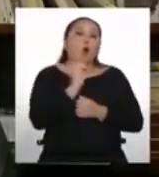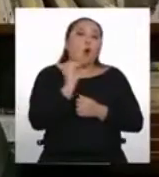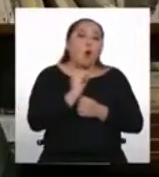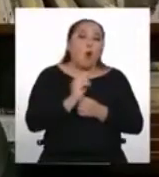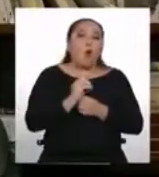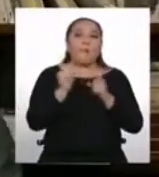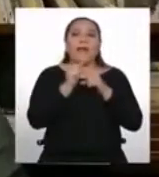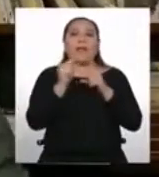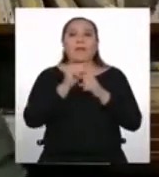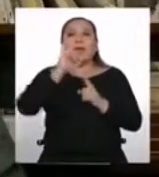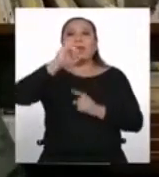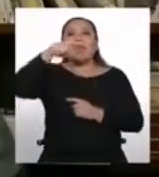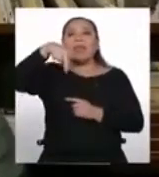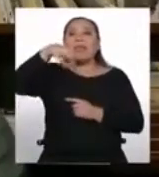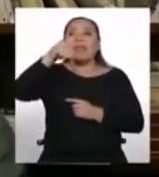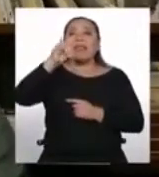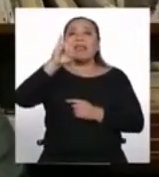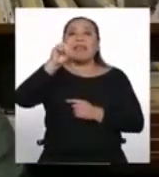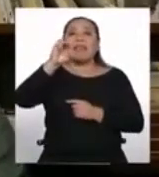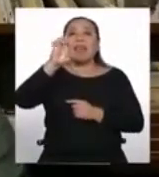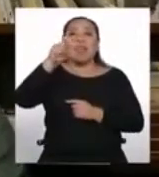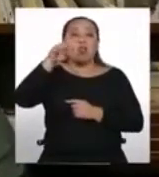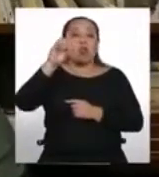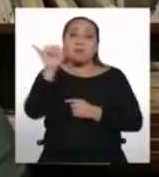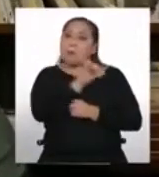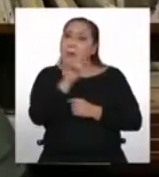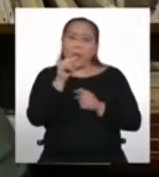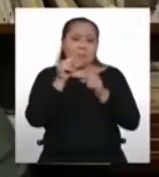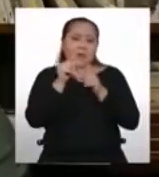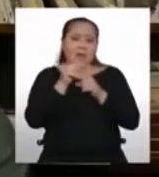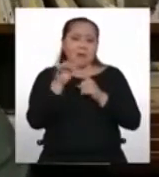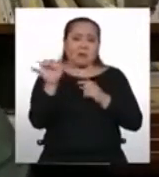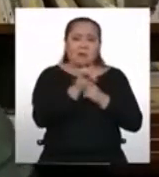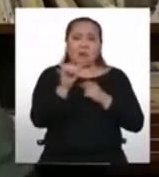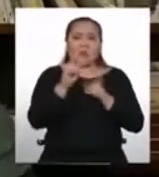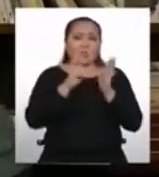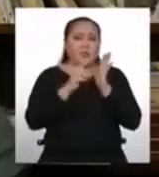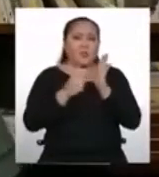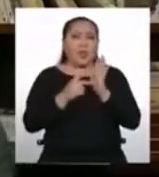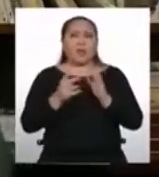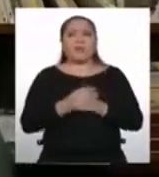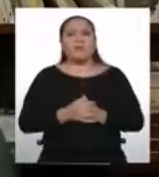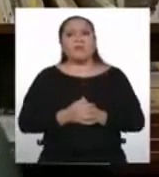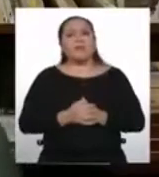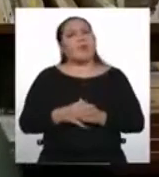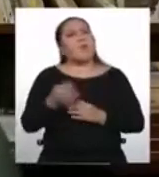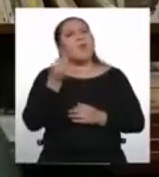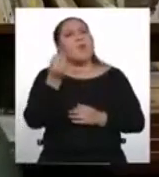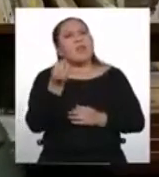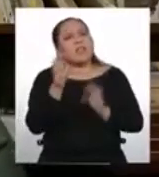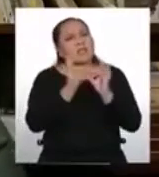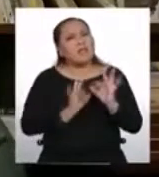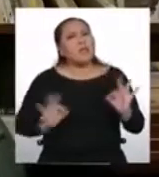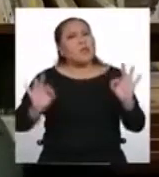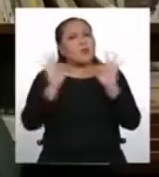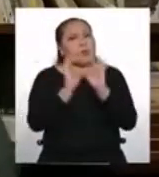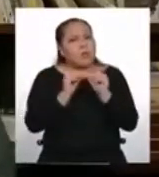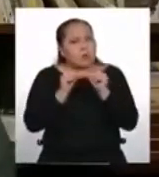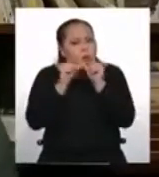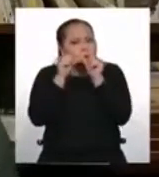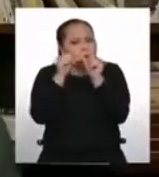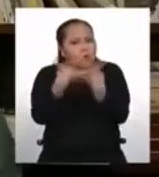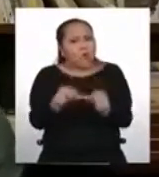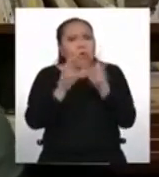esta pregunta, ¿por qué mantener vivas nuestras lenguas indígenas?